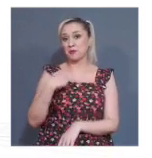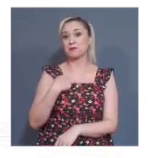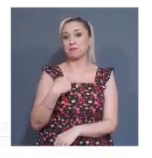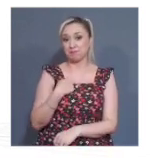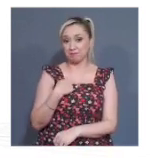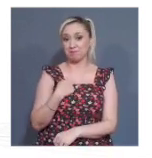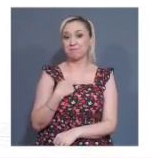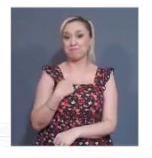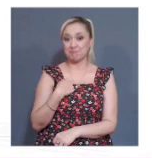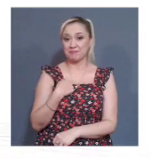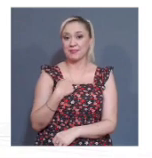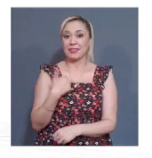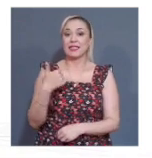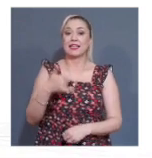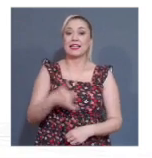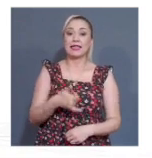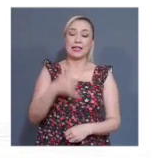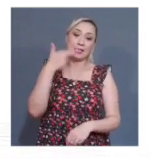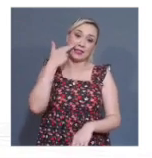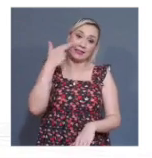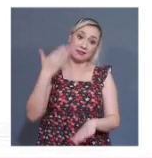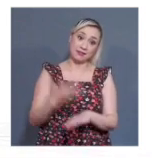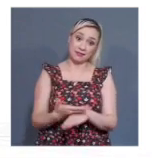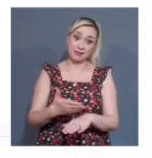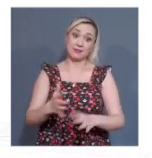responsabilidades que conlleva.